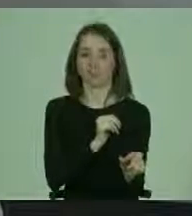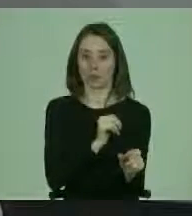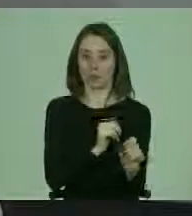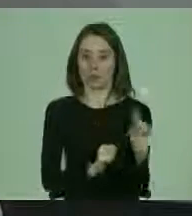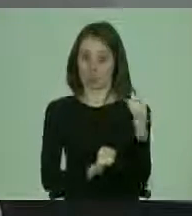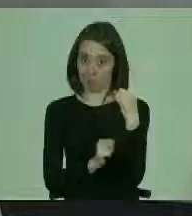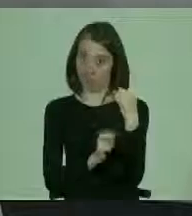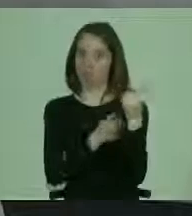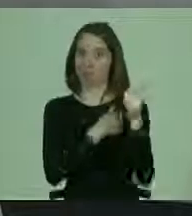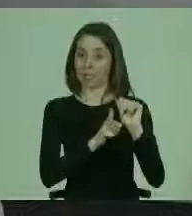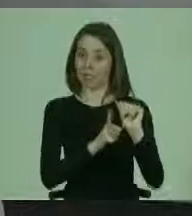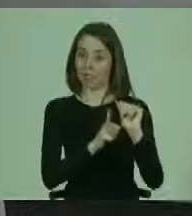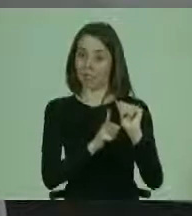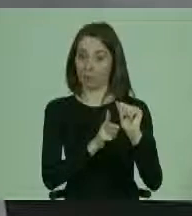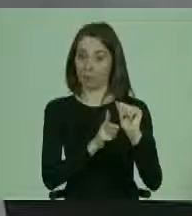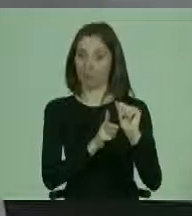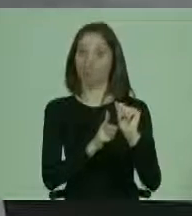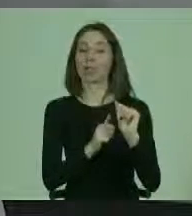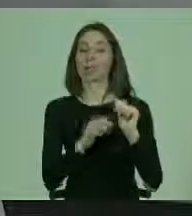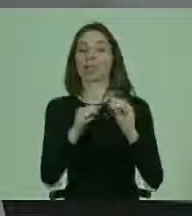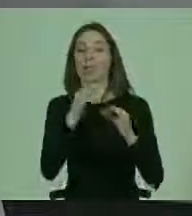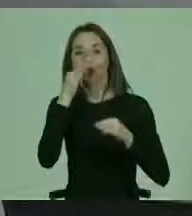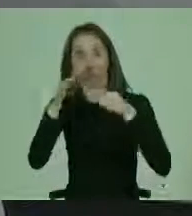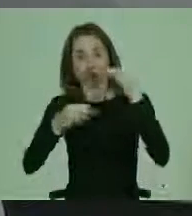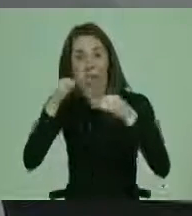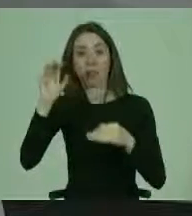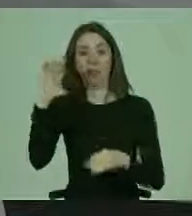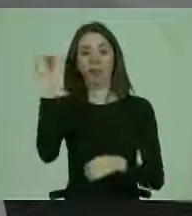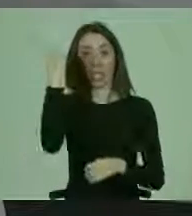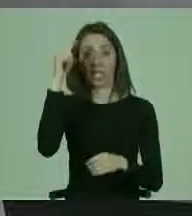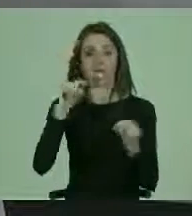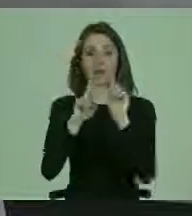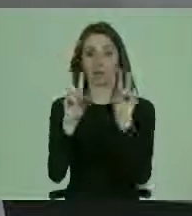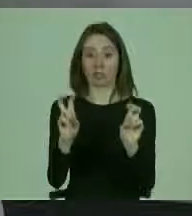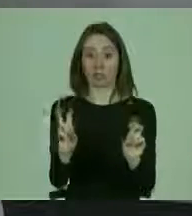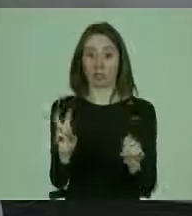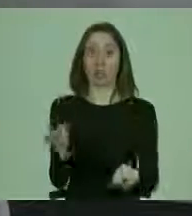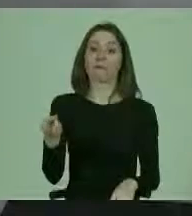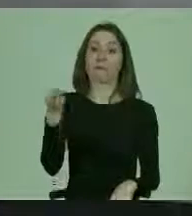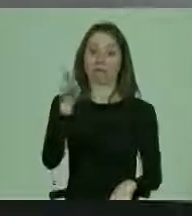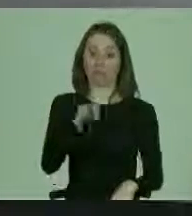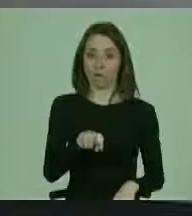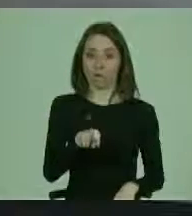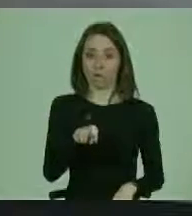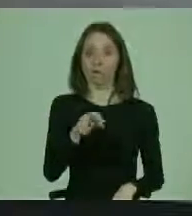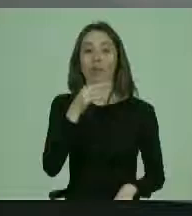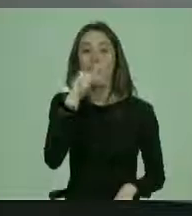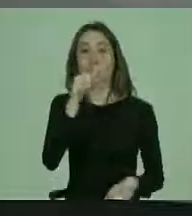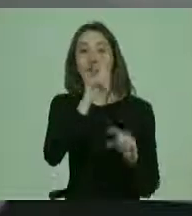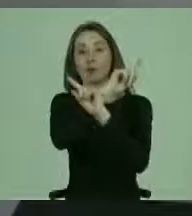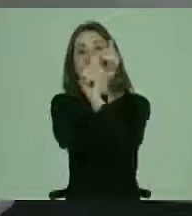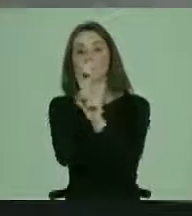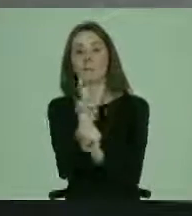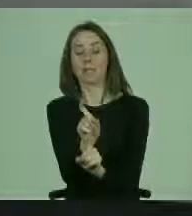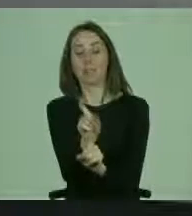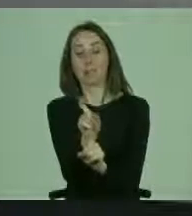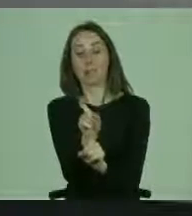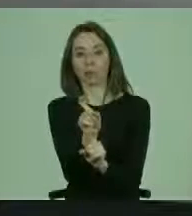Primer desafío. Hay comentario general sobre esta materia. Y vuelvo, y ahí dejo planteada la pregunta.